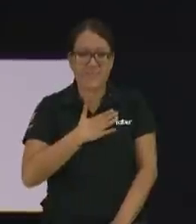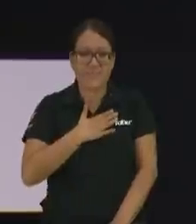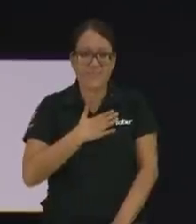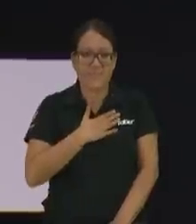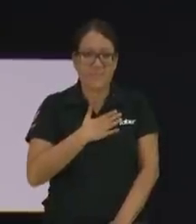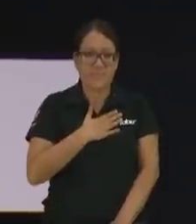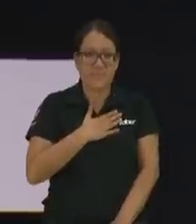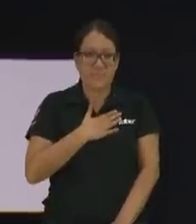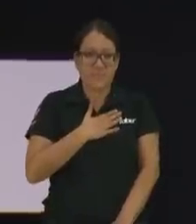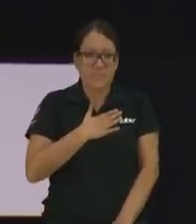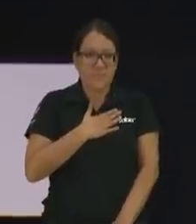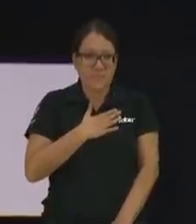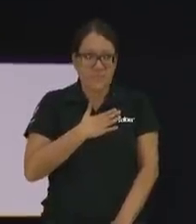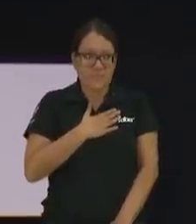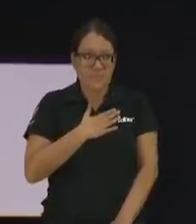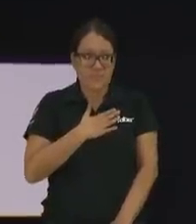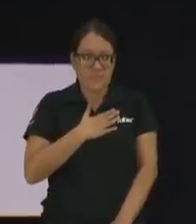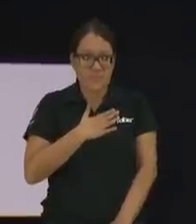son dos cosas diferentes